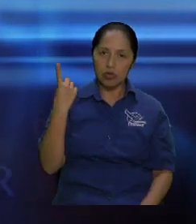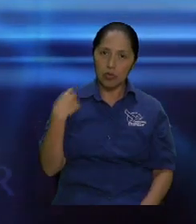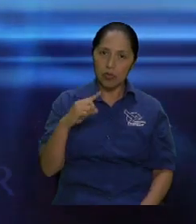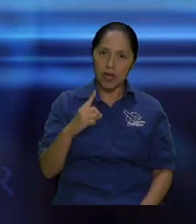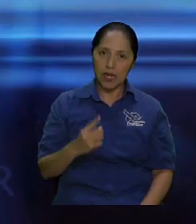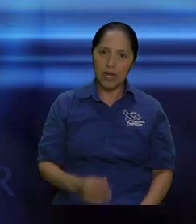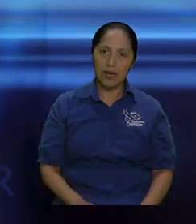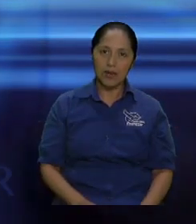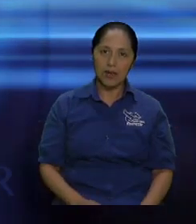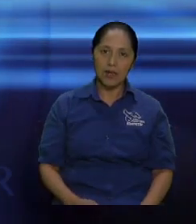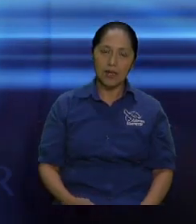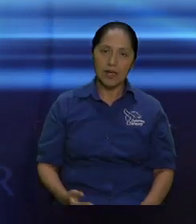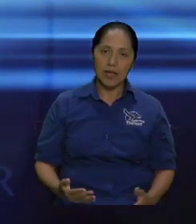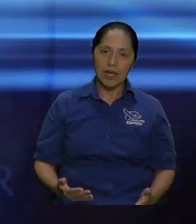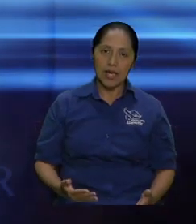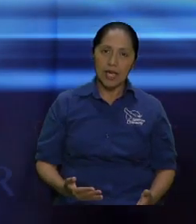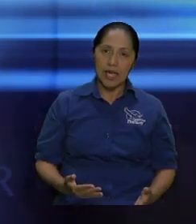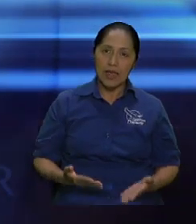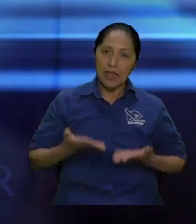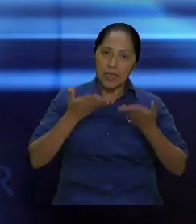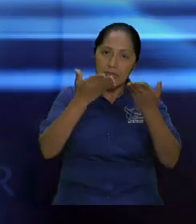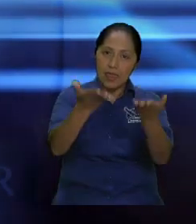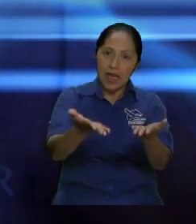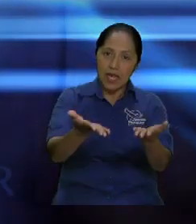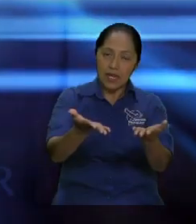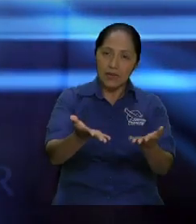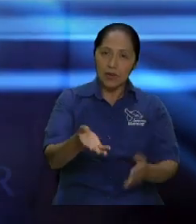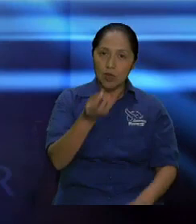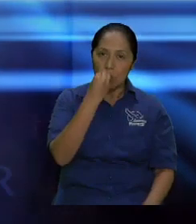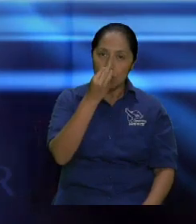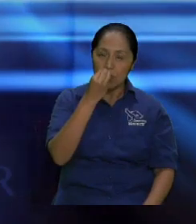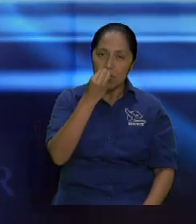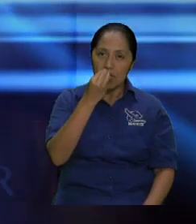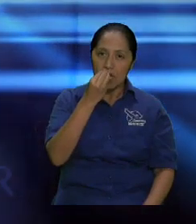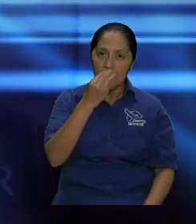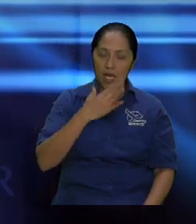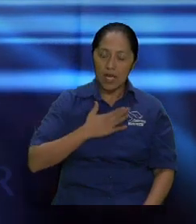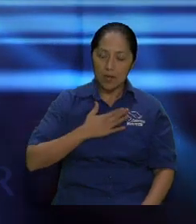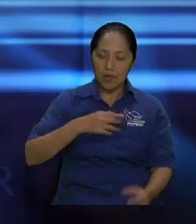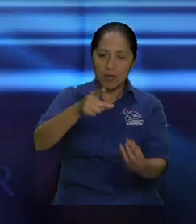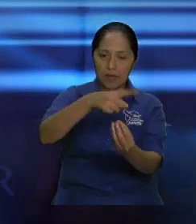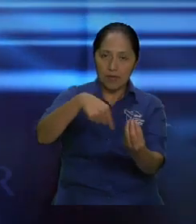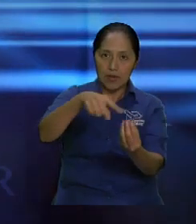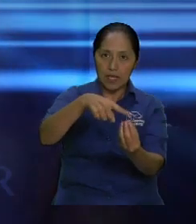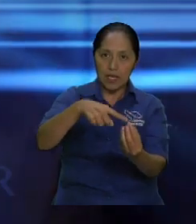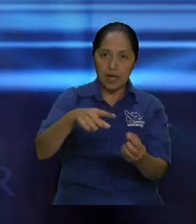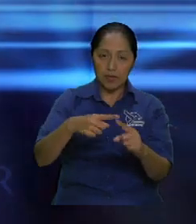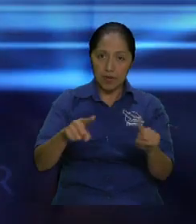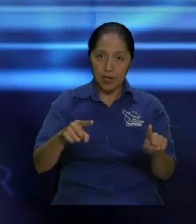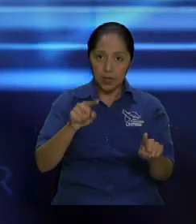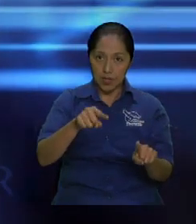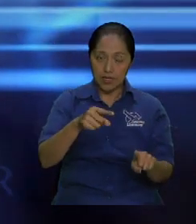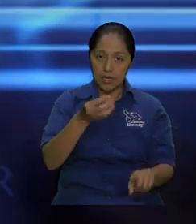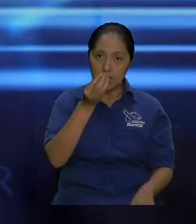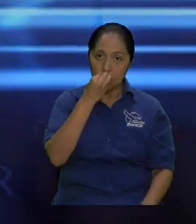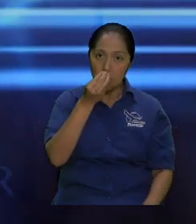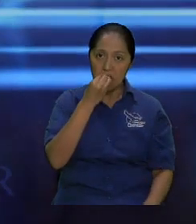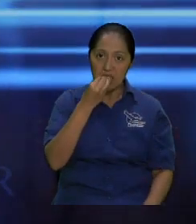alimentar a los chamacos y usted también pero esa comida perece o no